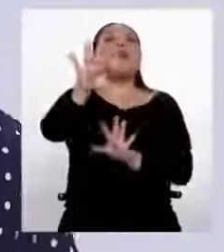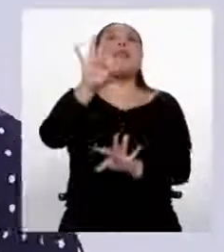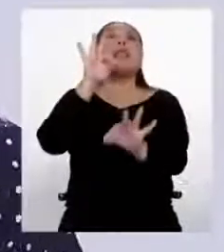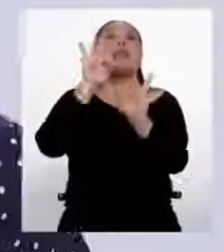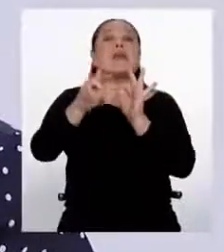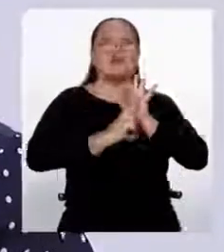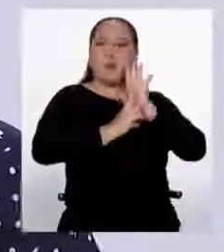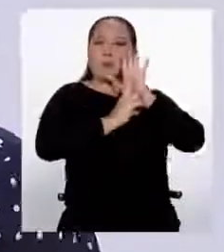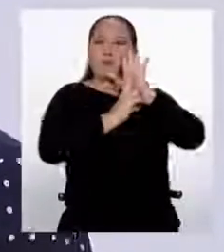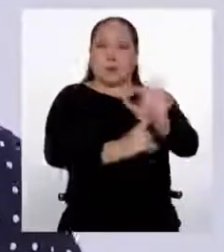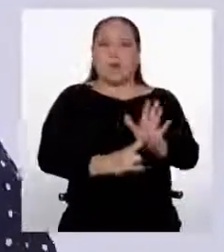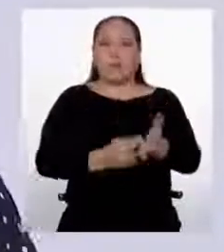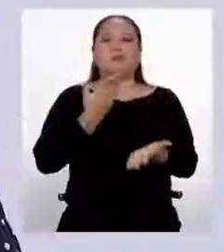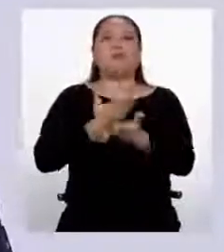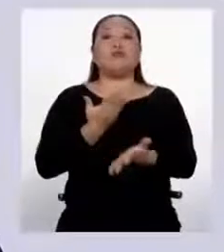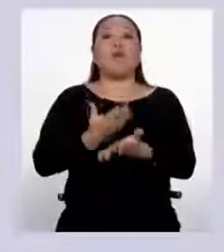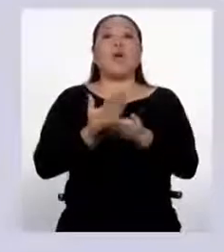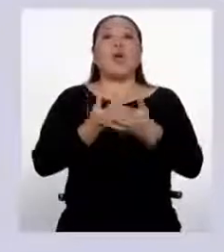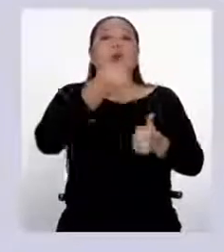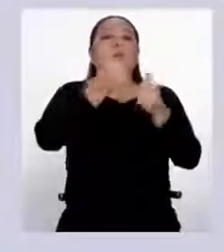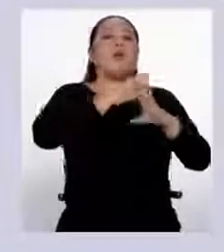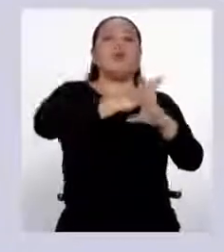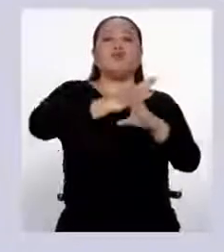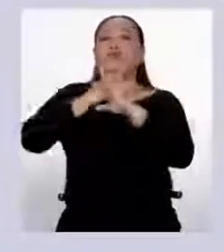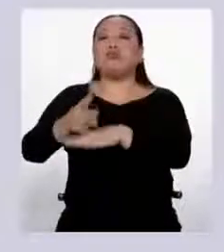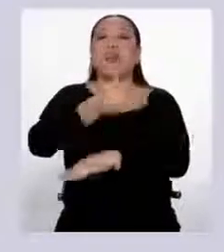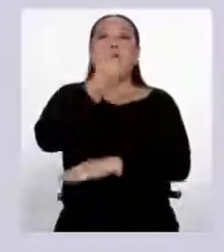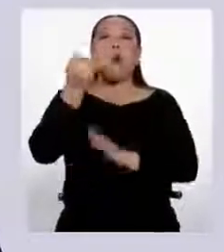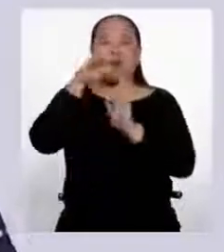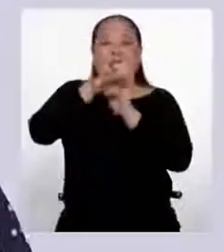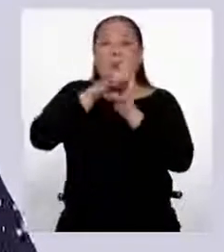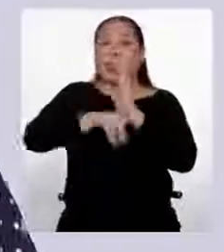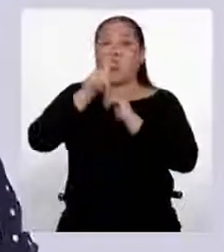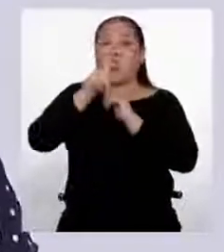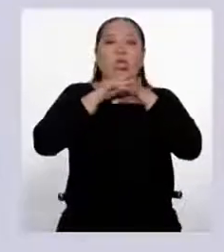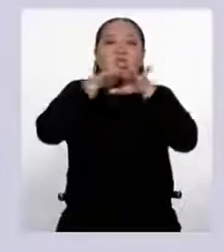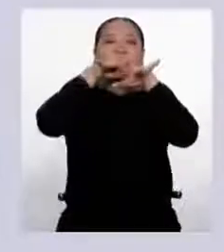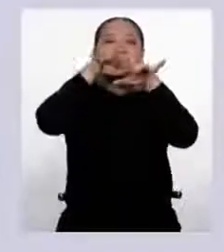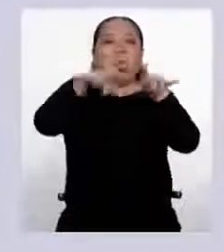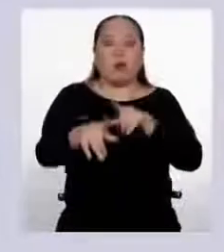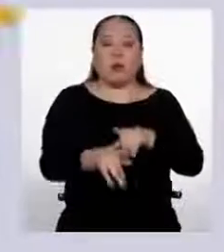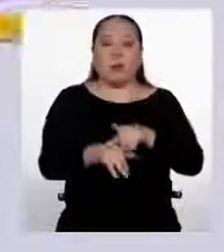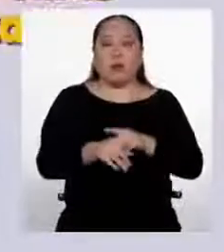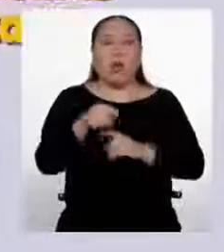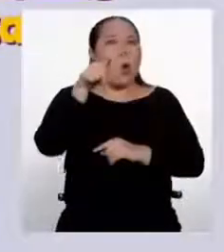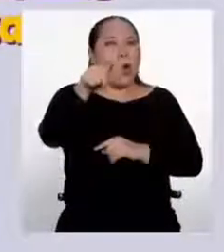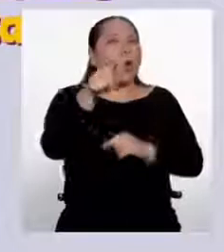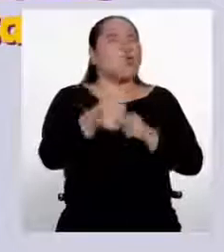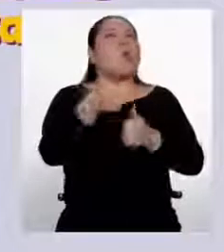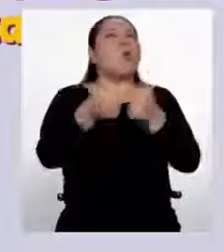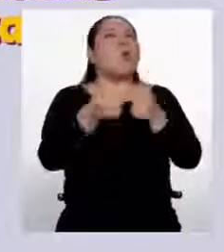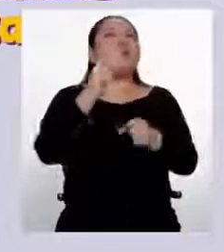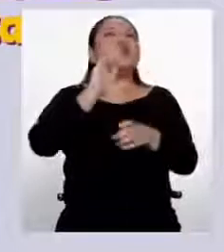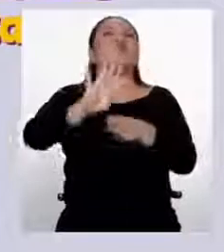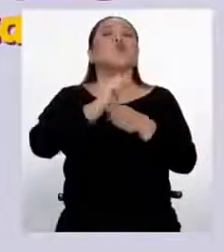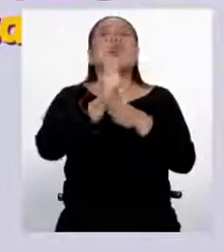sustentes científicamente las medidas de prevención más eficaces para disminuir el contagio del coronavirus, ¿cuáles serían tus ideas y qué evidencias